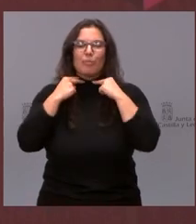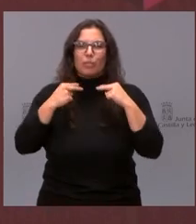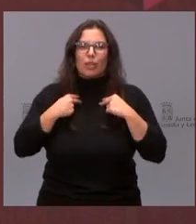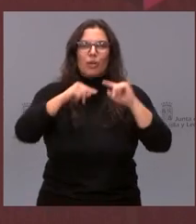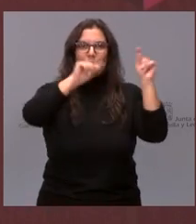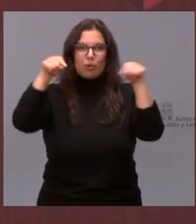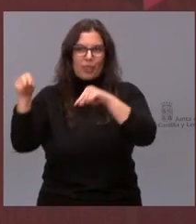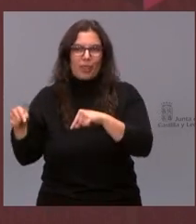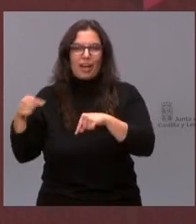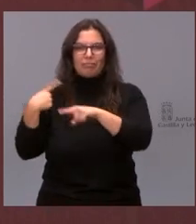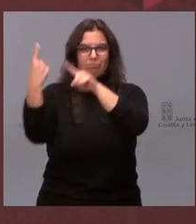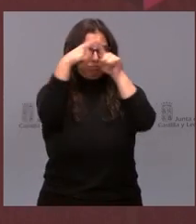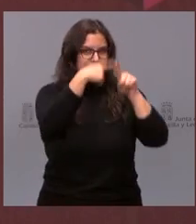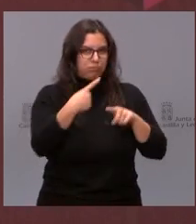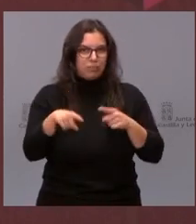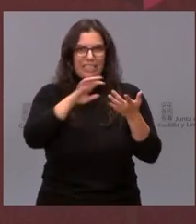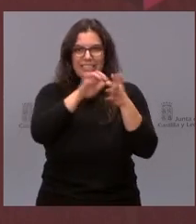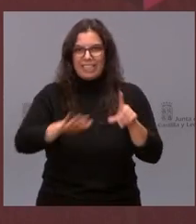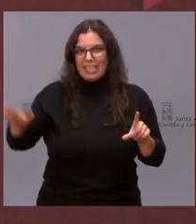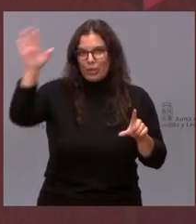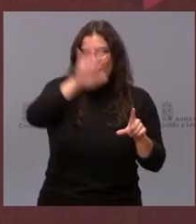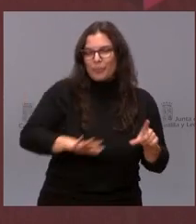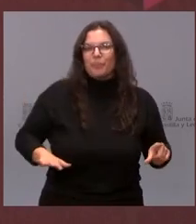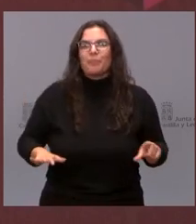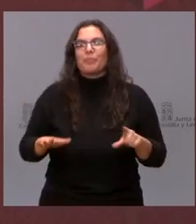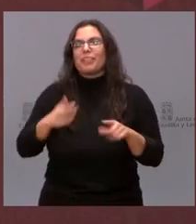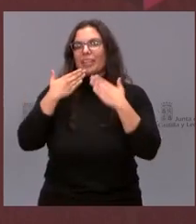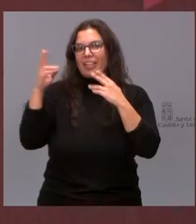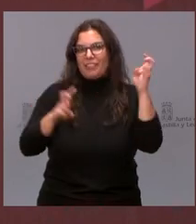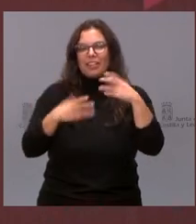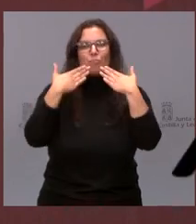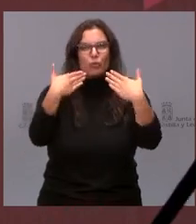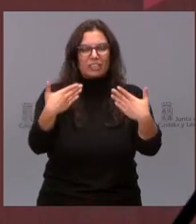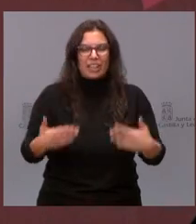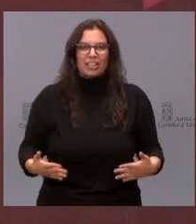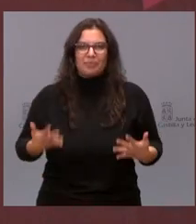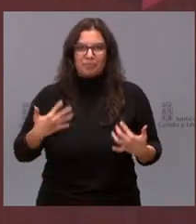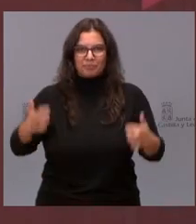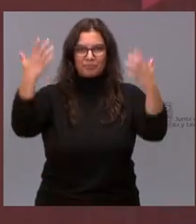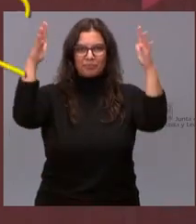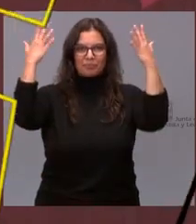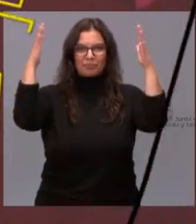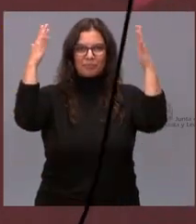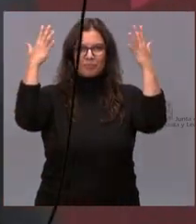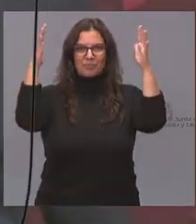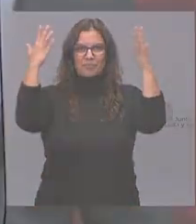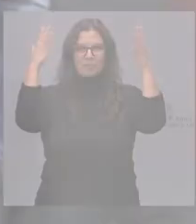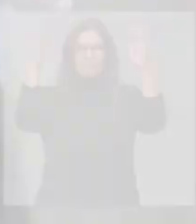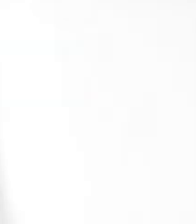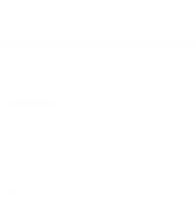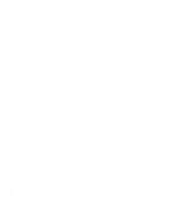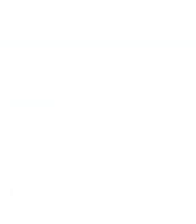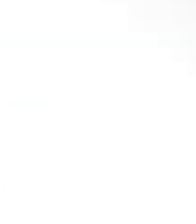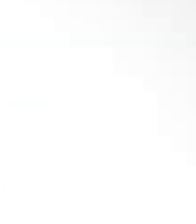provinciales desde otros lugares de Castilla y León, su presencia hoy aquí. Muchísimas gracias. Aplausos.